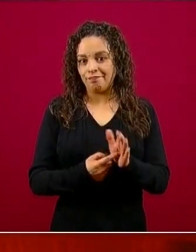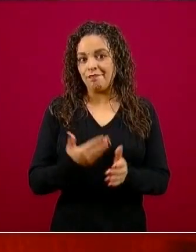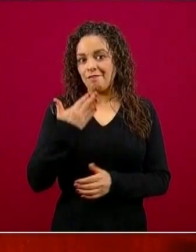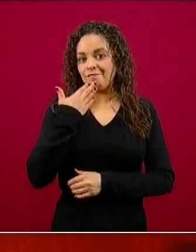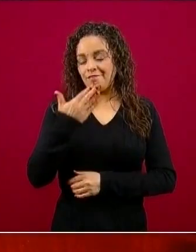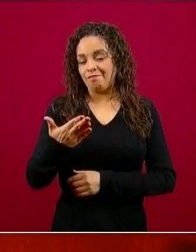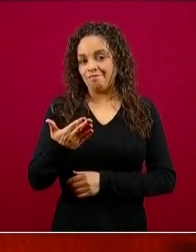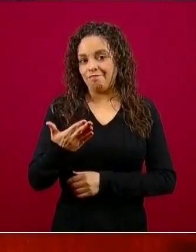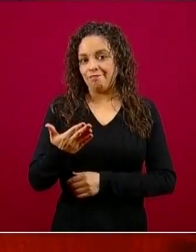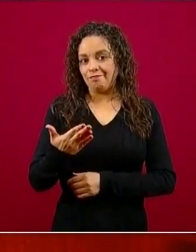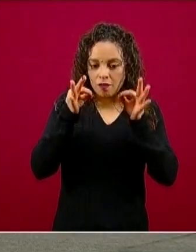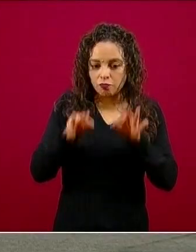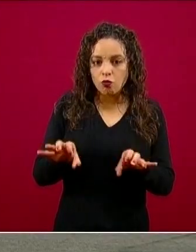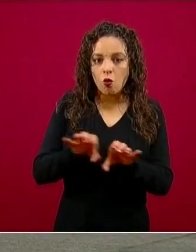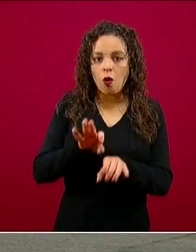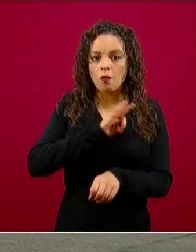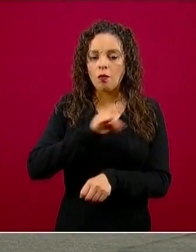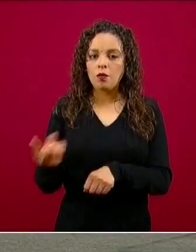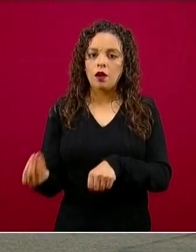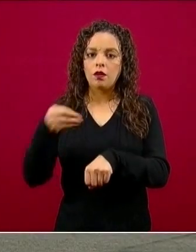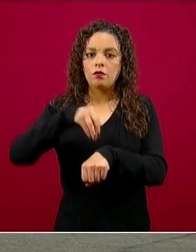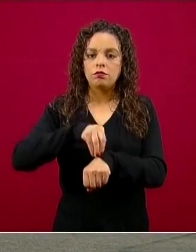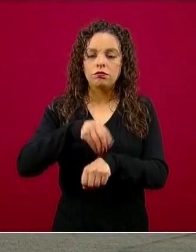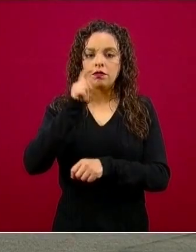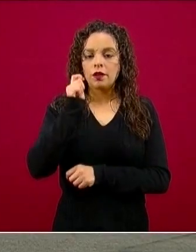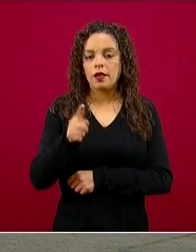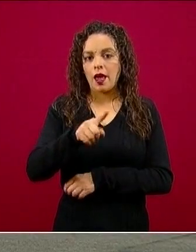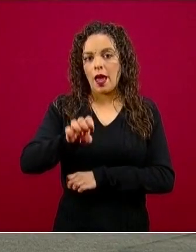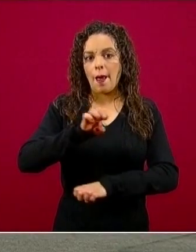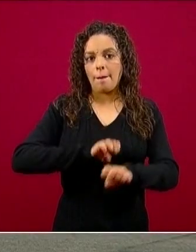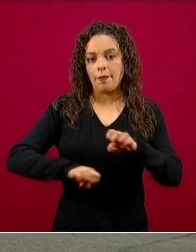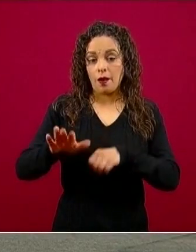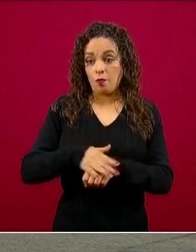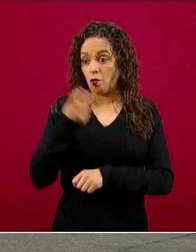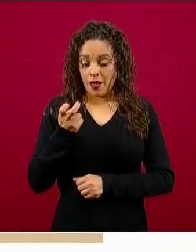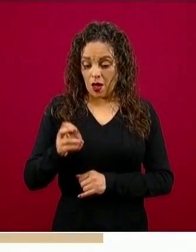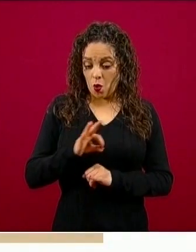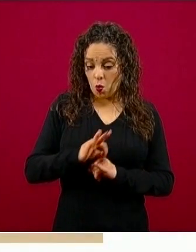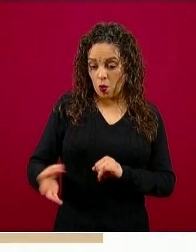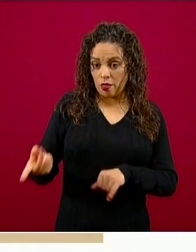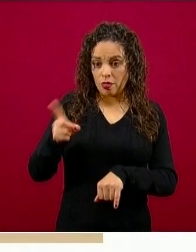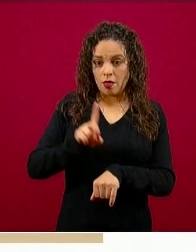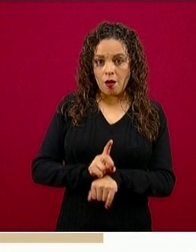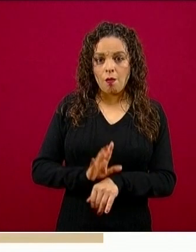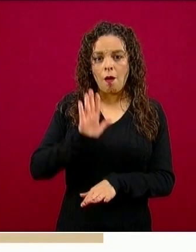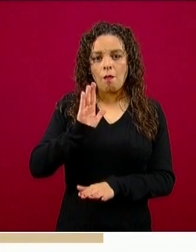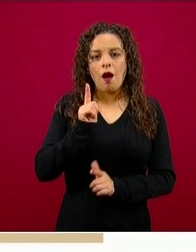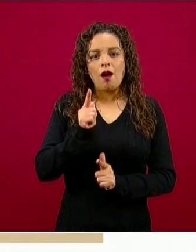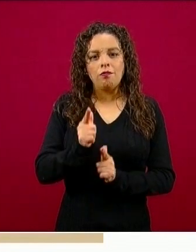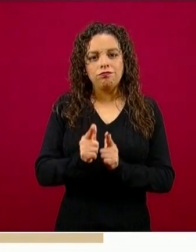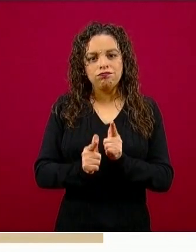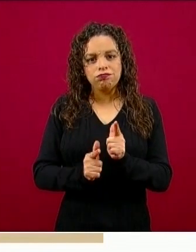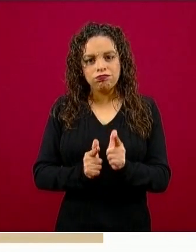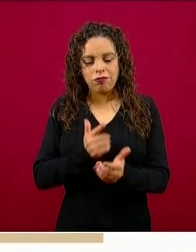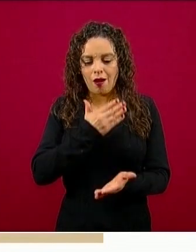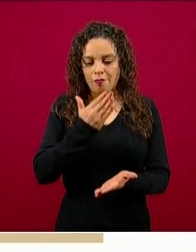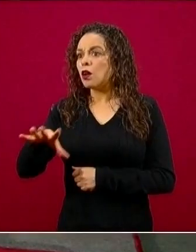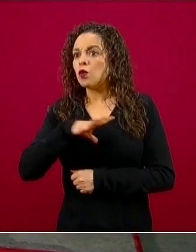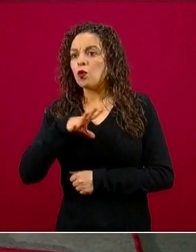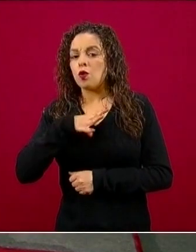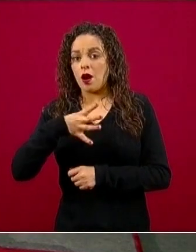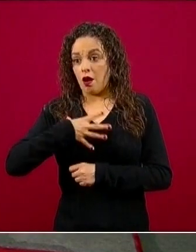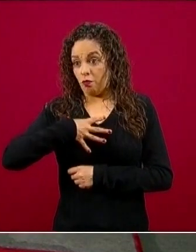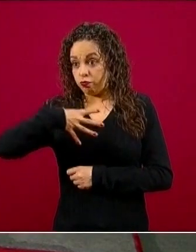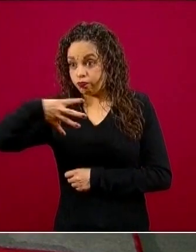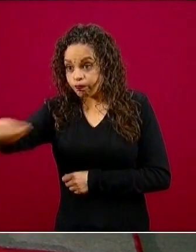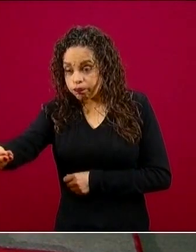se cierra la operatividad en la sucursal y se caen las citas programadas para que los beneficiarios de los créditos acudan a la activación de